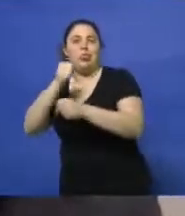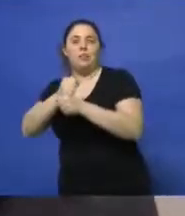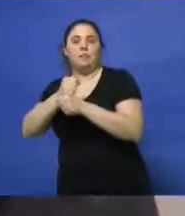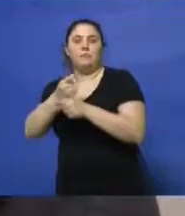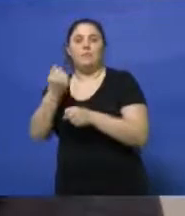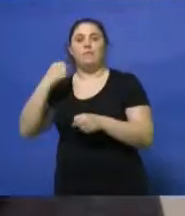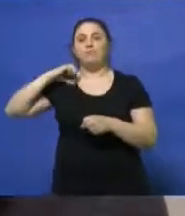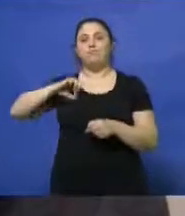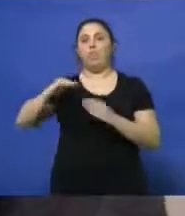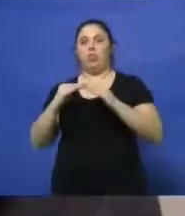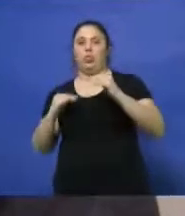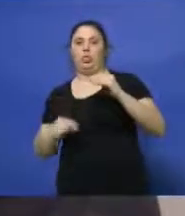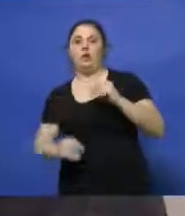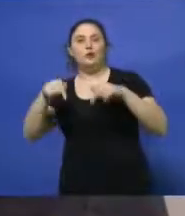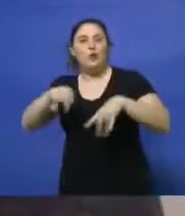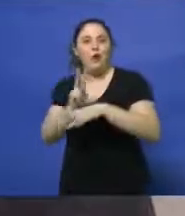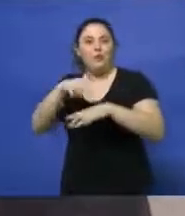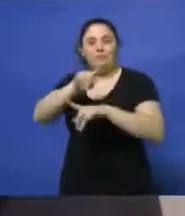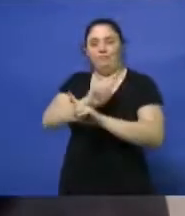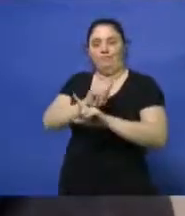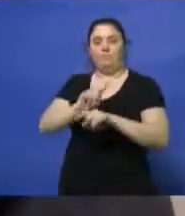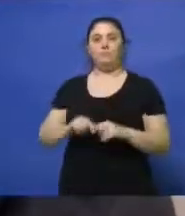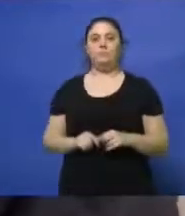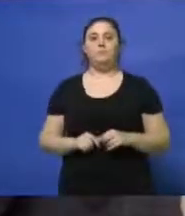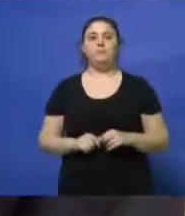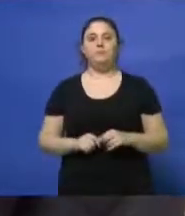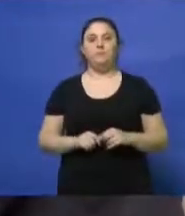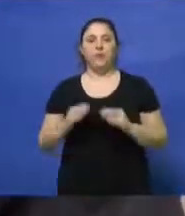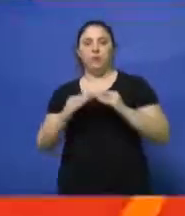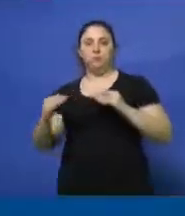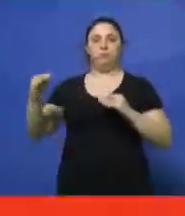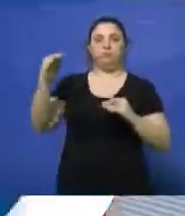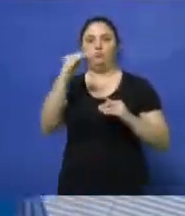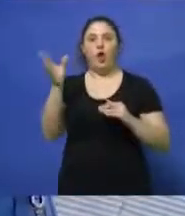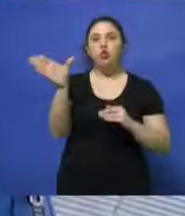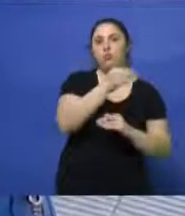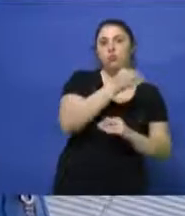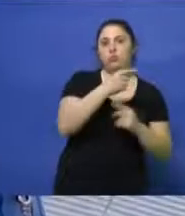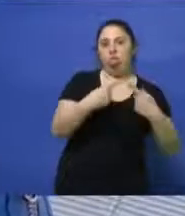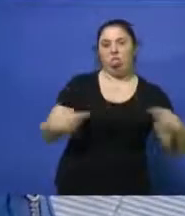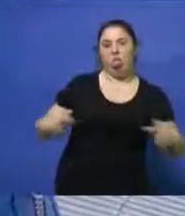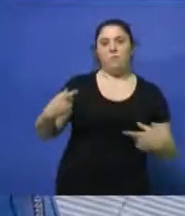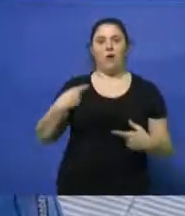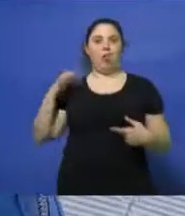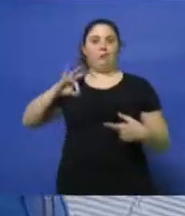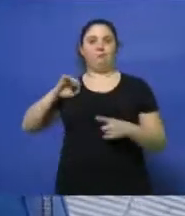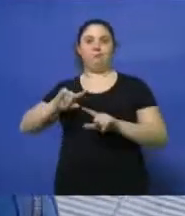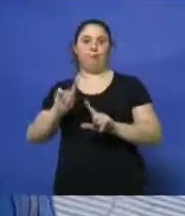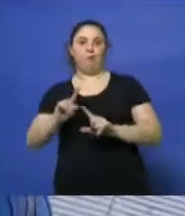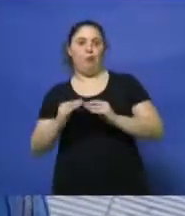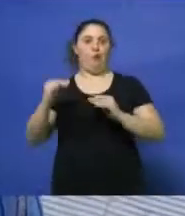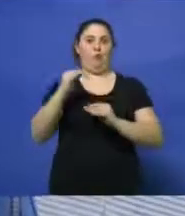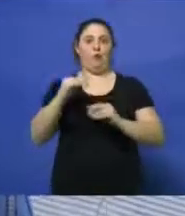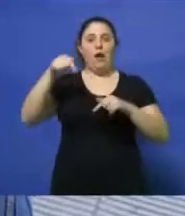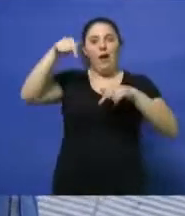tengo el sueldo muy bajo, no soy de acá, por supuesto, pero sí, aumenta todo, pero los sueldos no. En este momento cuesta muchísimo ahorrar,